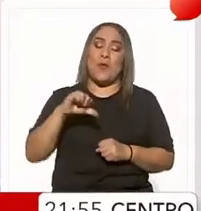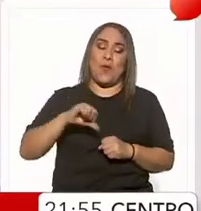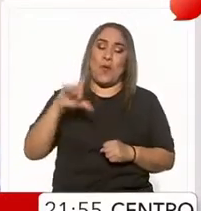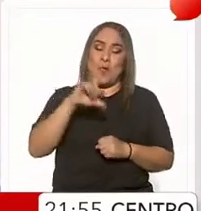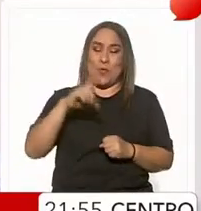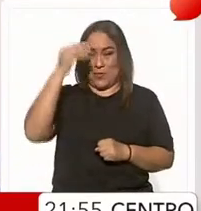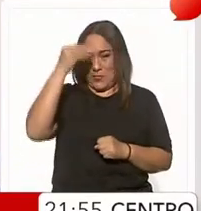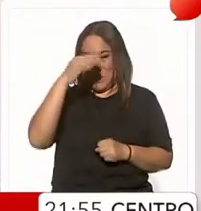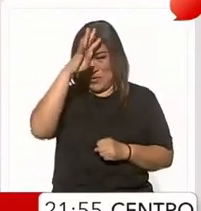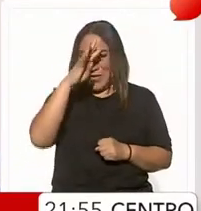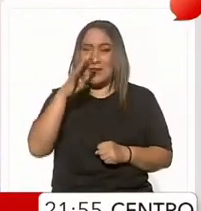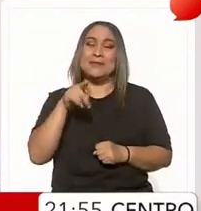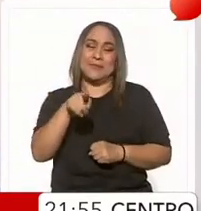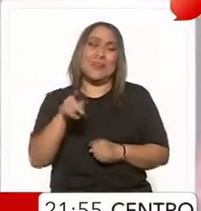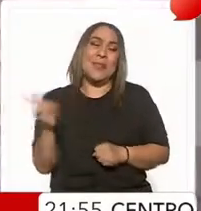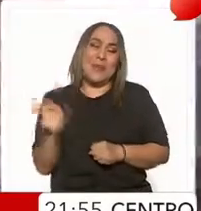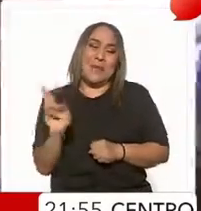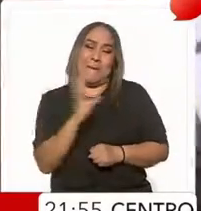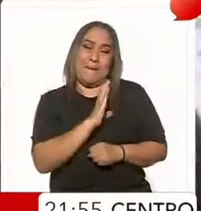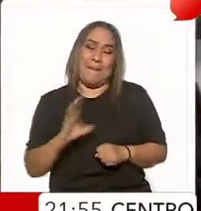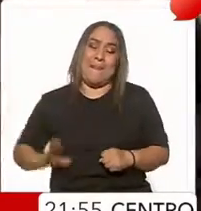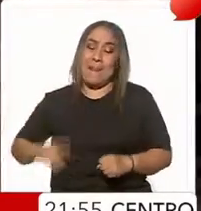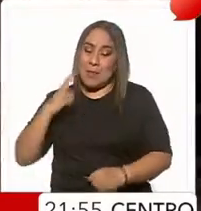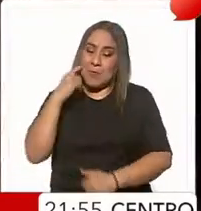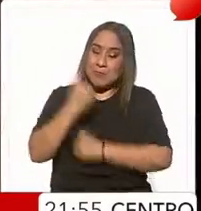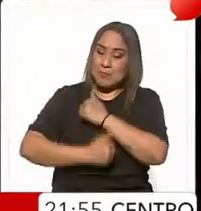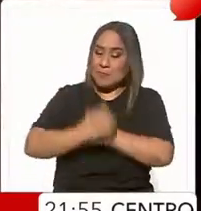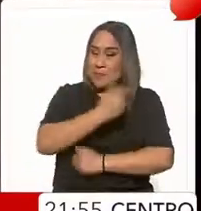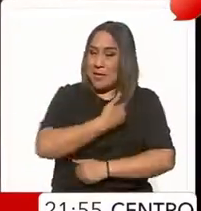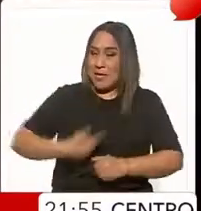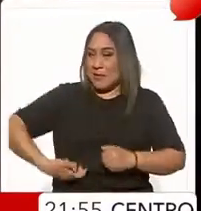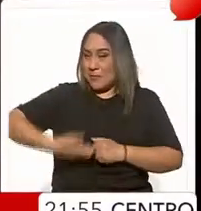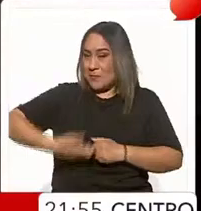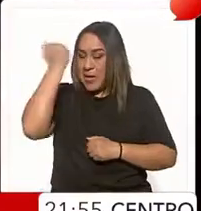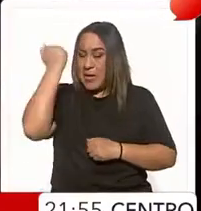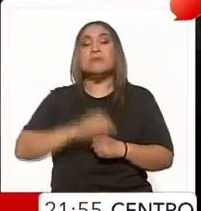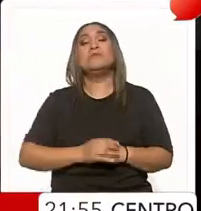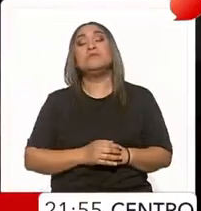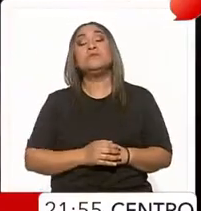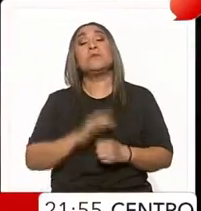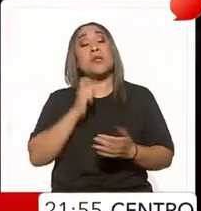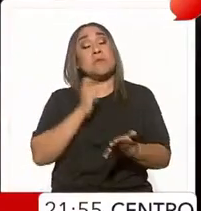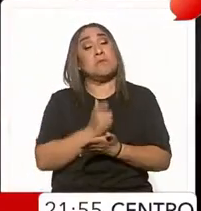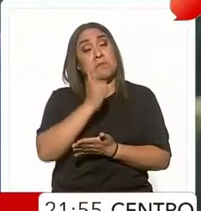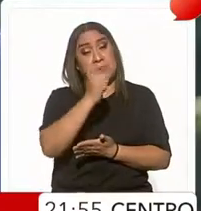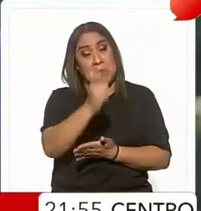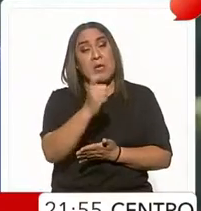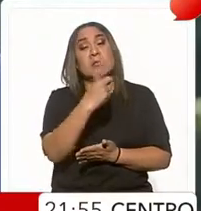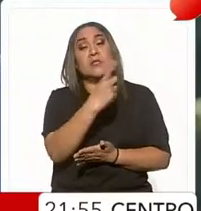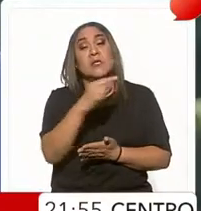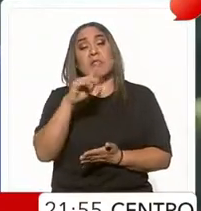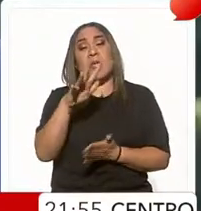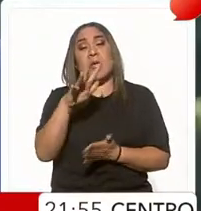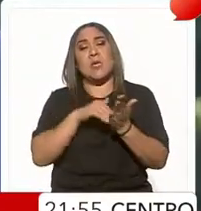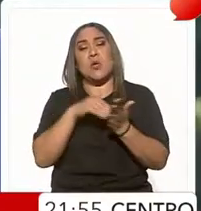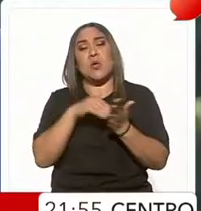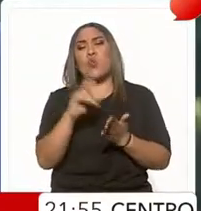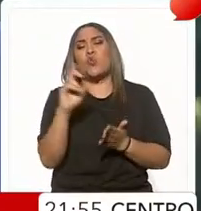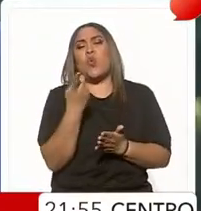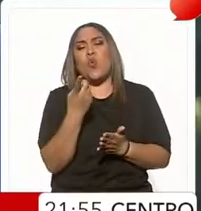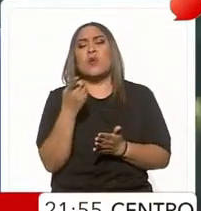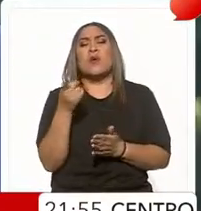Trump candidato como le decíamos republicano a la presidencia de Estados Unidos depositó una fianza de 175 millones de dólares